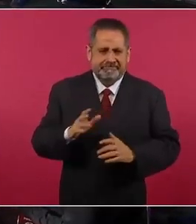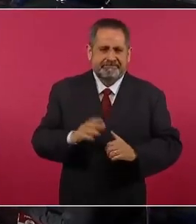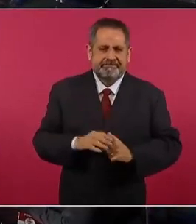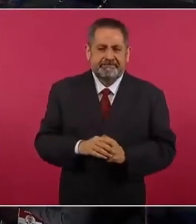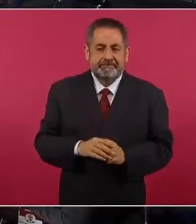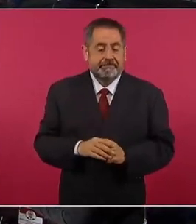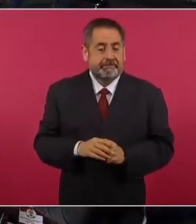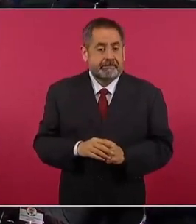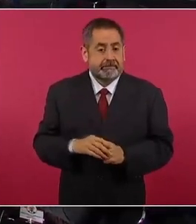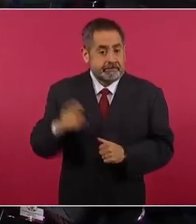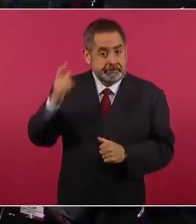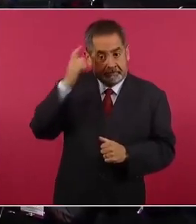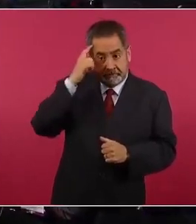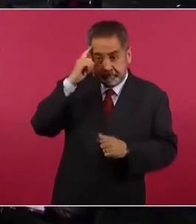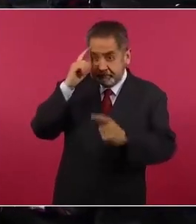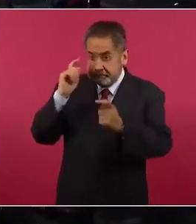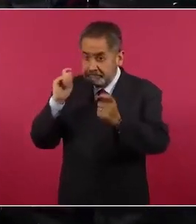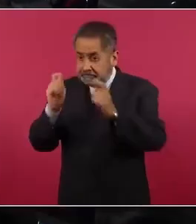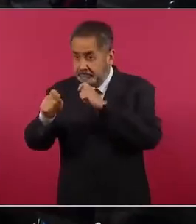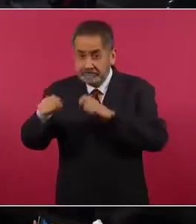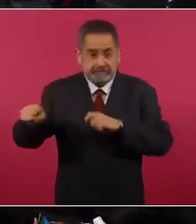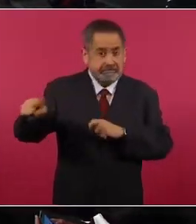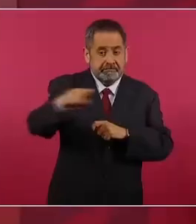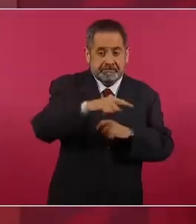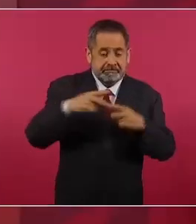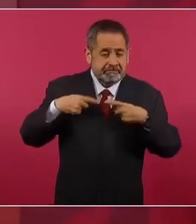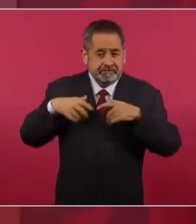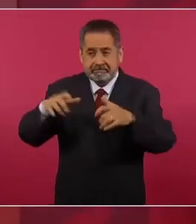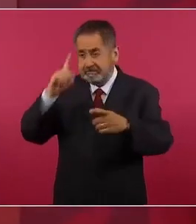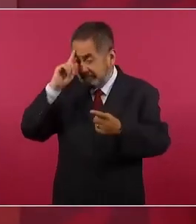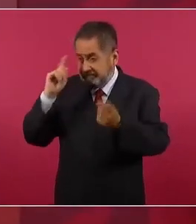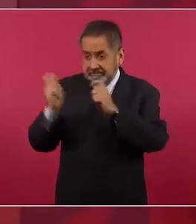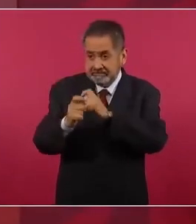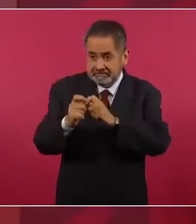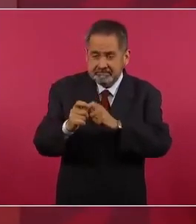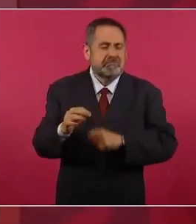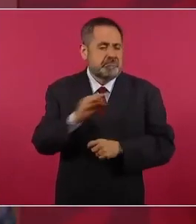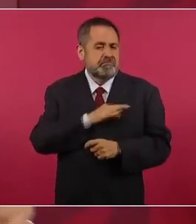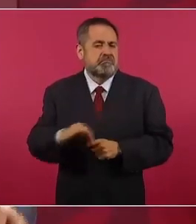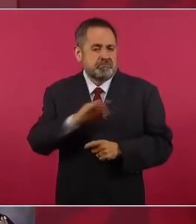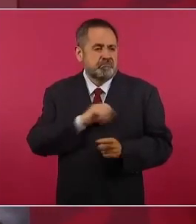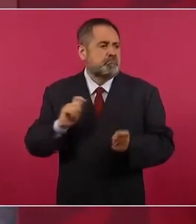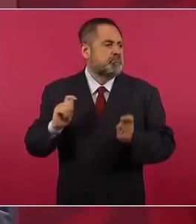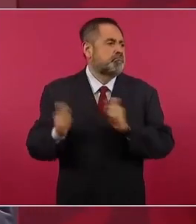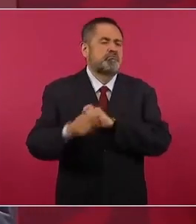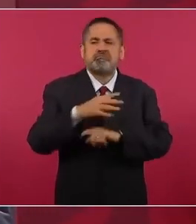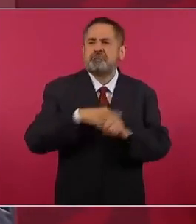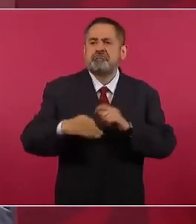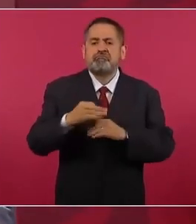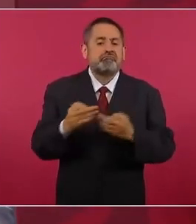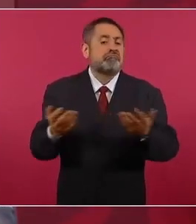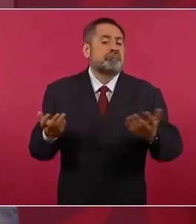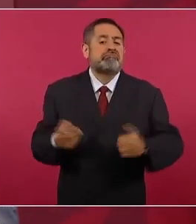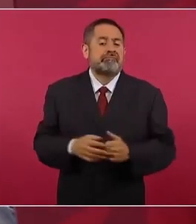cuando cambia la mentalidad del pueblo cambia todo hay veces que